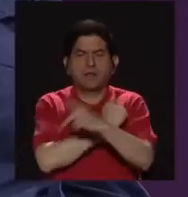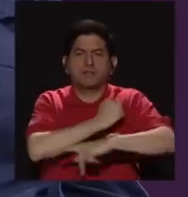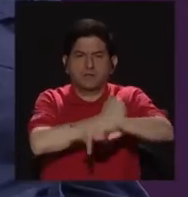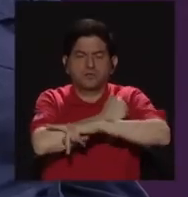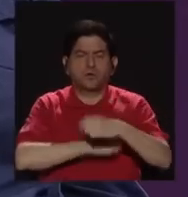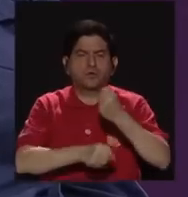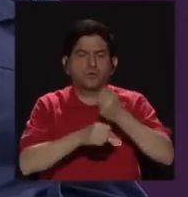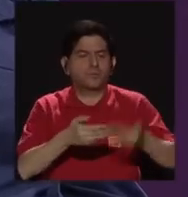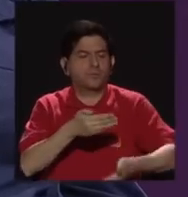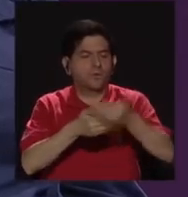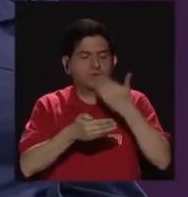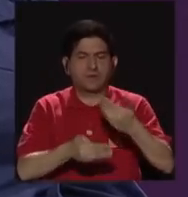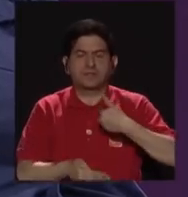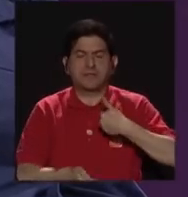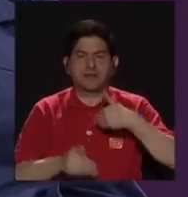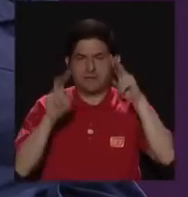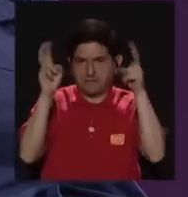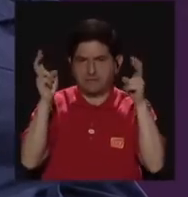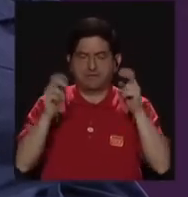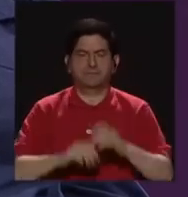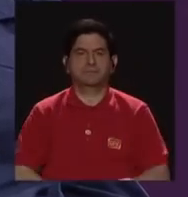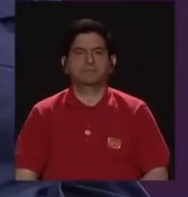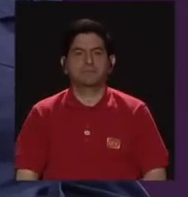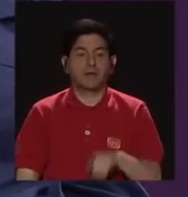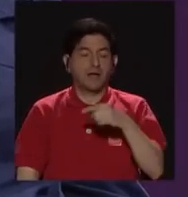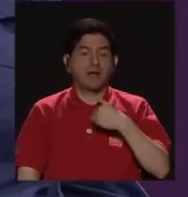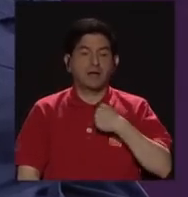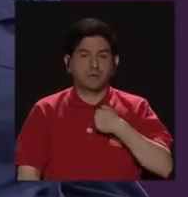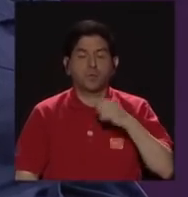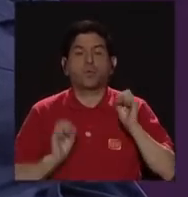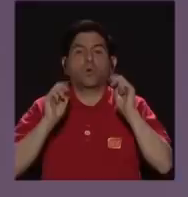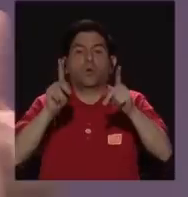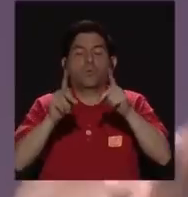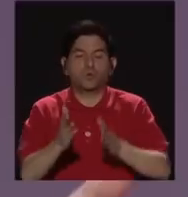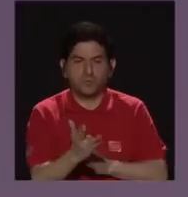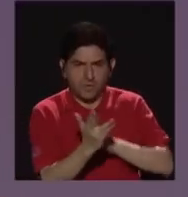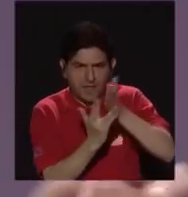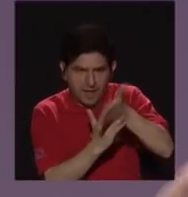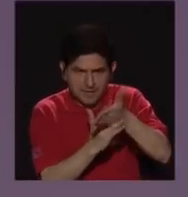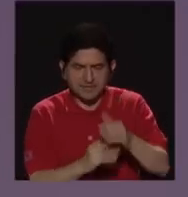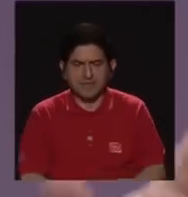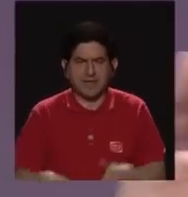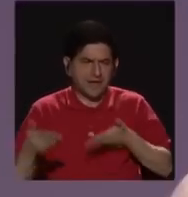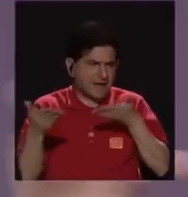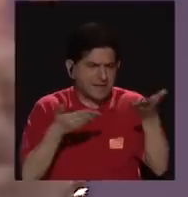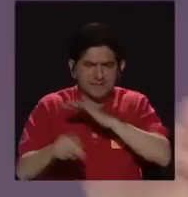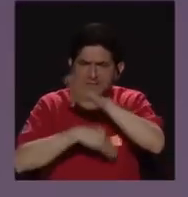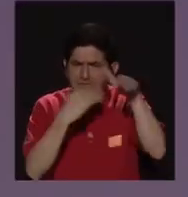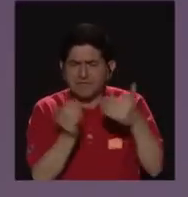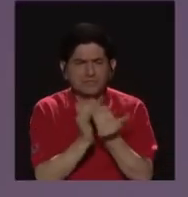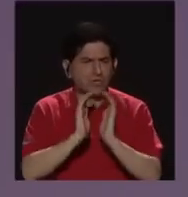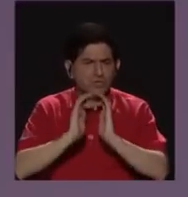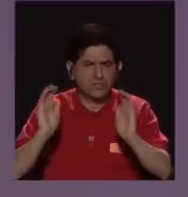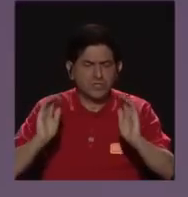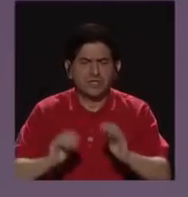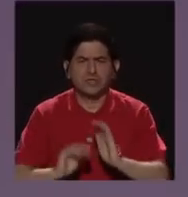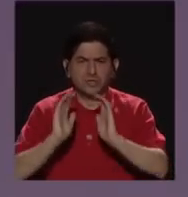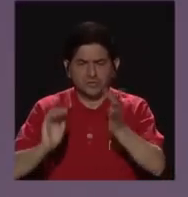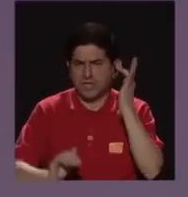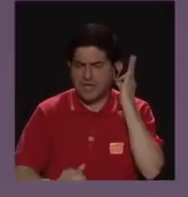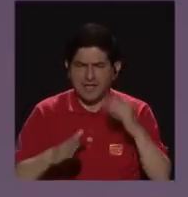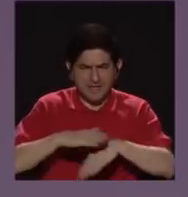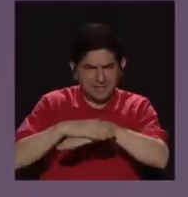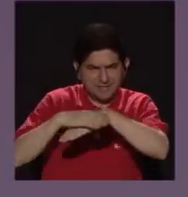trabajos anteriores que tengo en la materia. Y eso me permitió poder entrar y dar servicios a todos estos niños y niñas que habían sido